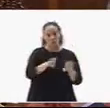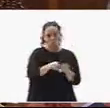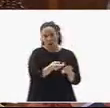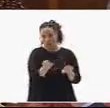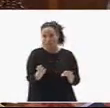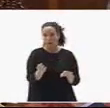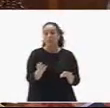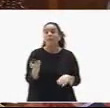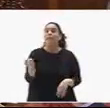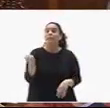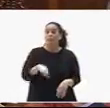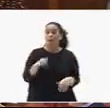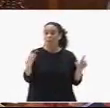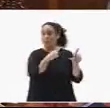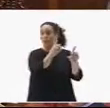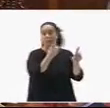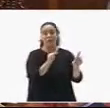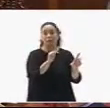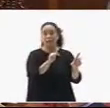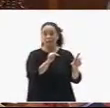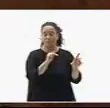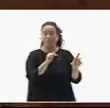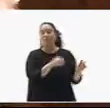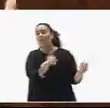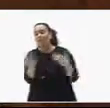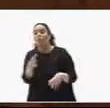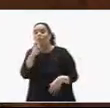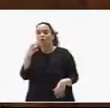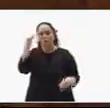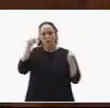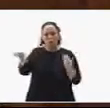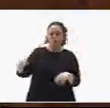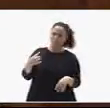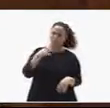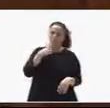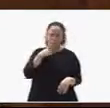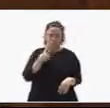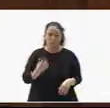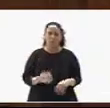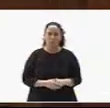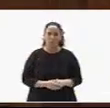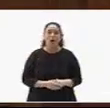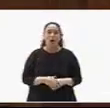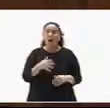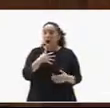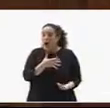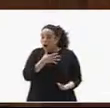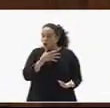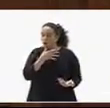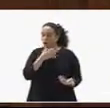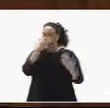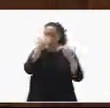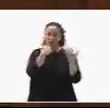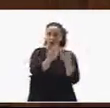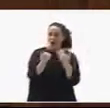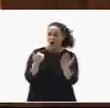encontramos a usted un tantito perdido. Mire, ahora quiero dirigirme a los dos grandes partidos que